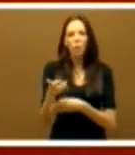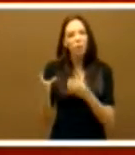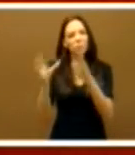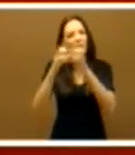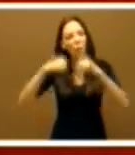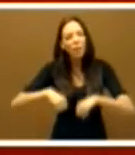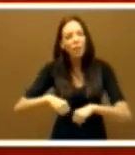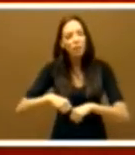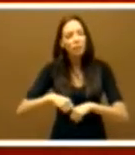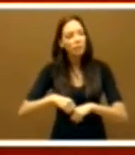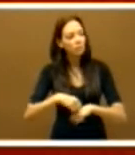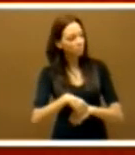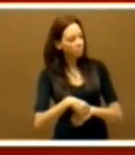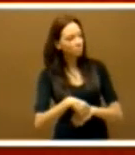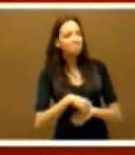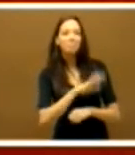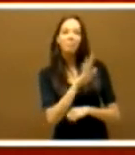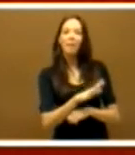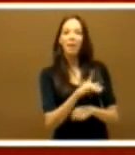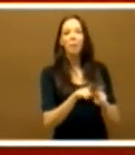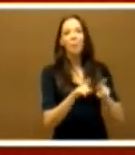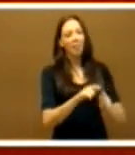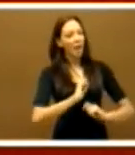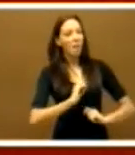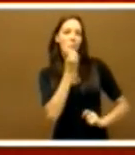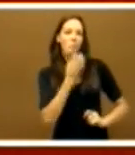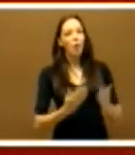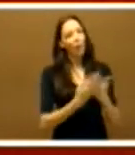Fue una buena manera de darme los buenos días y fue una buena manera de empezar la jornada.